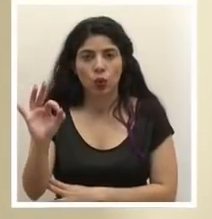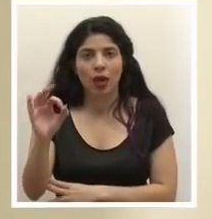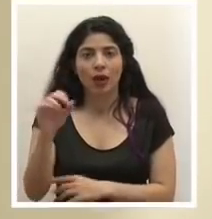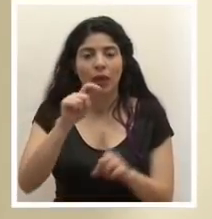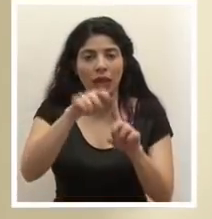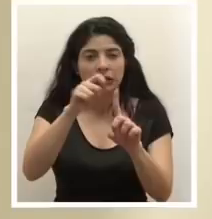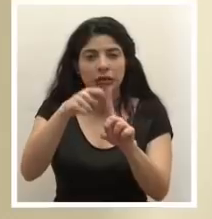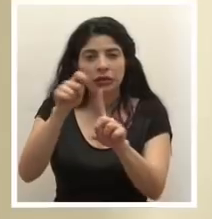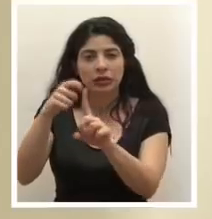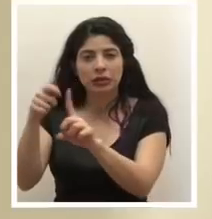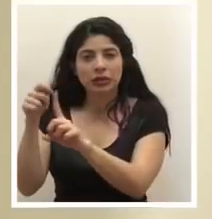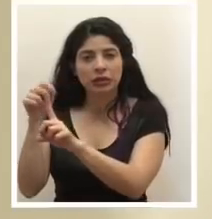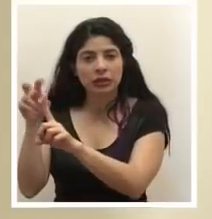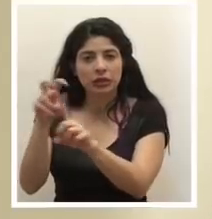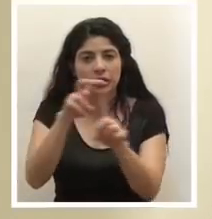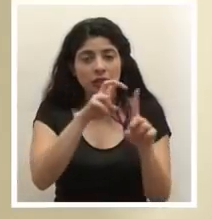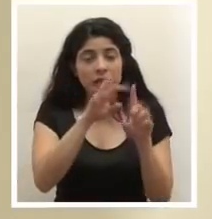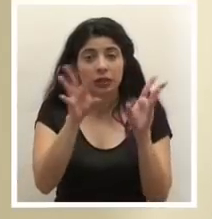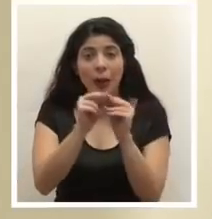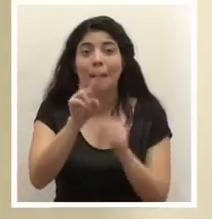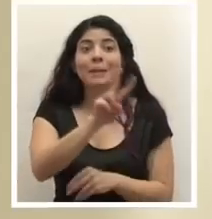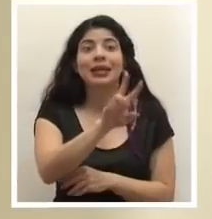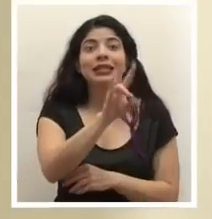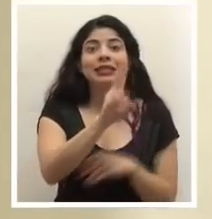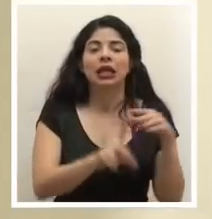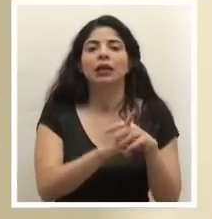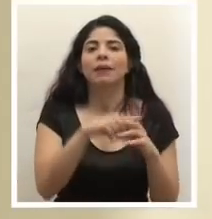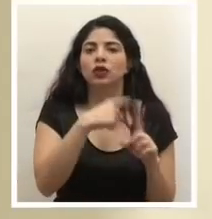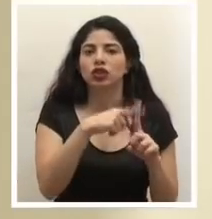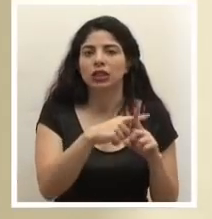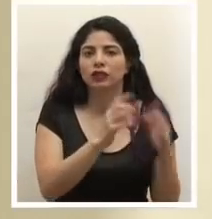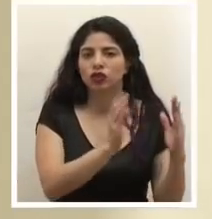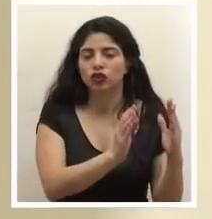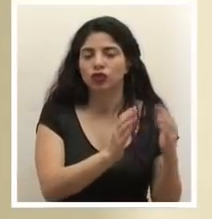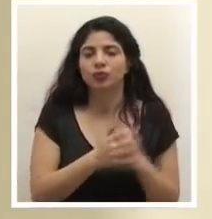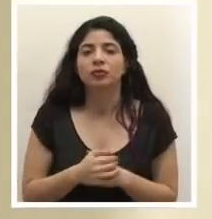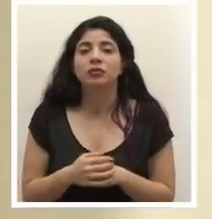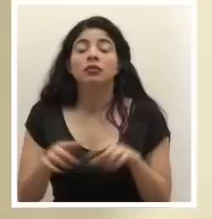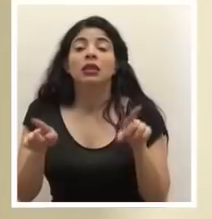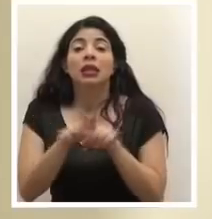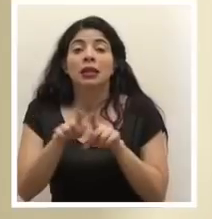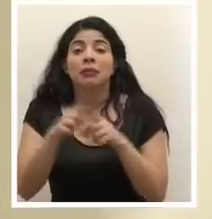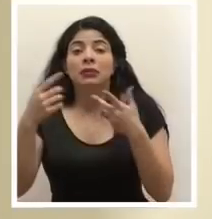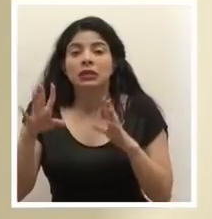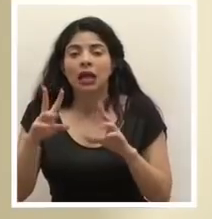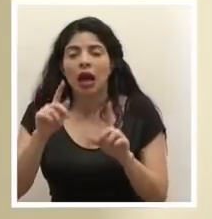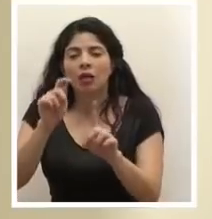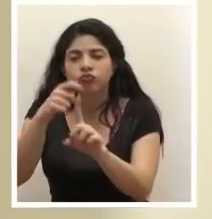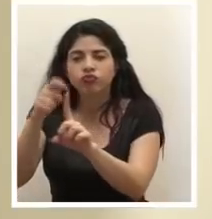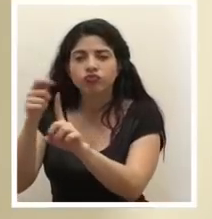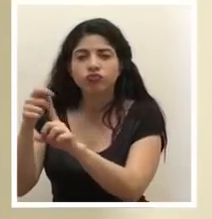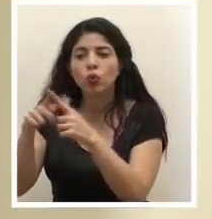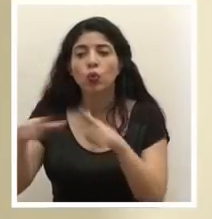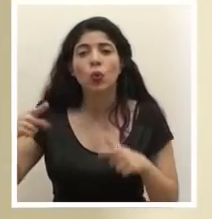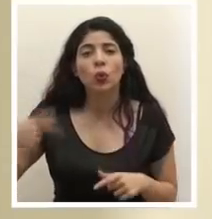tamizajes, de los cuales 27 salieron positivos. También se han realizado tamizajes en lugares de